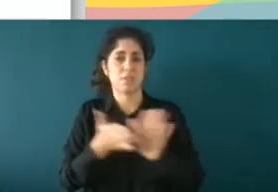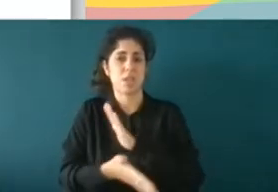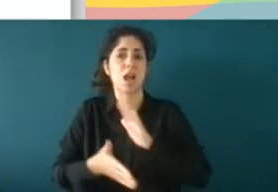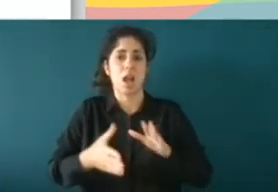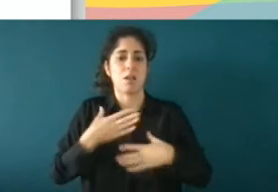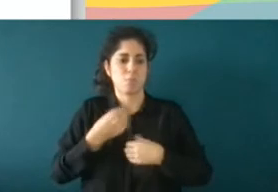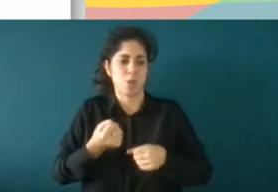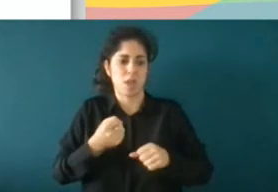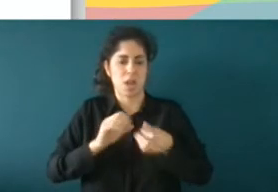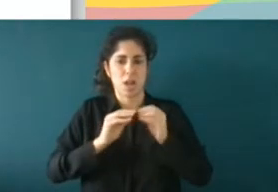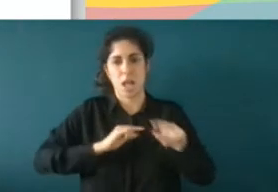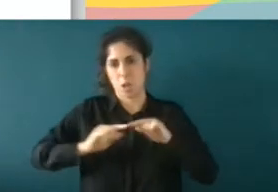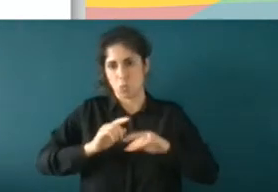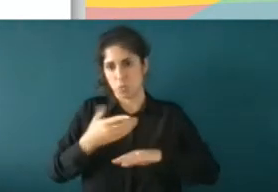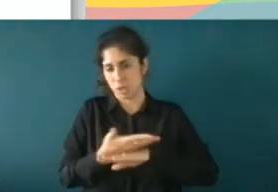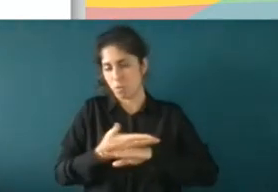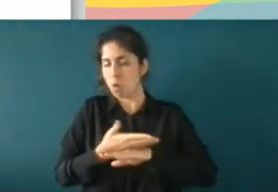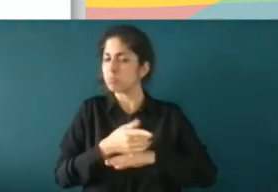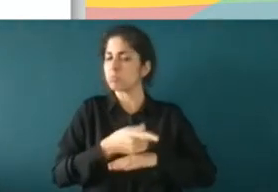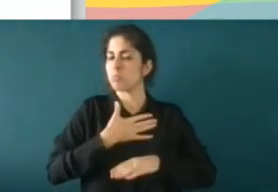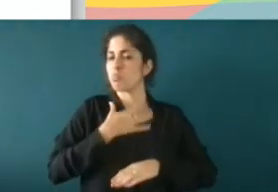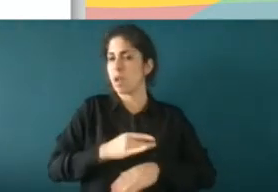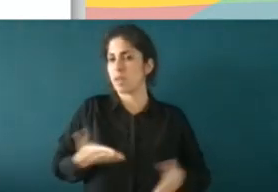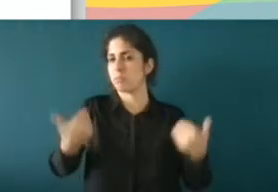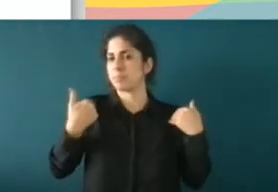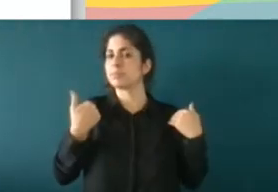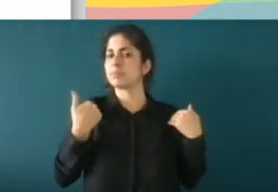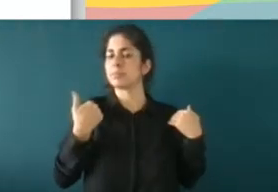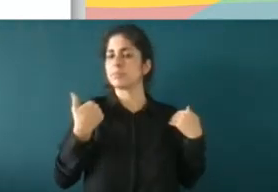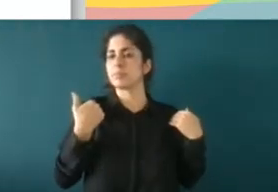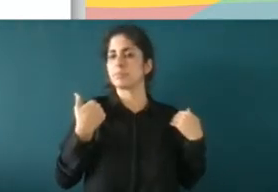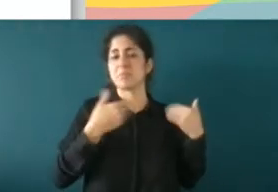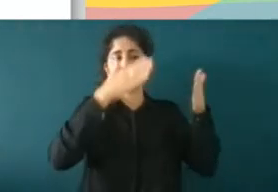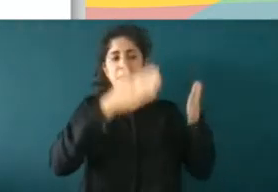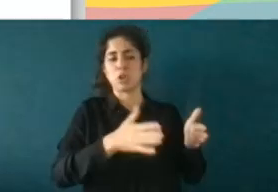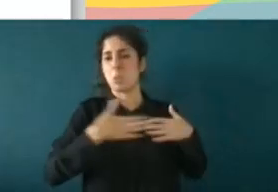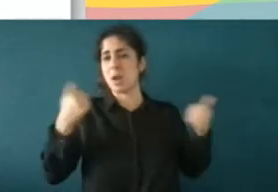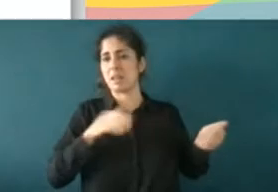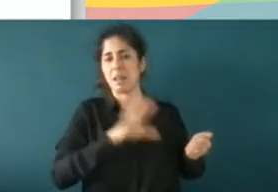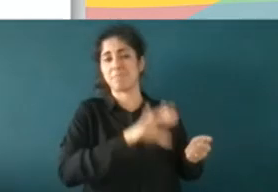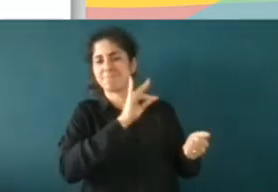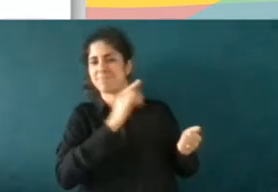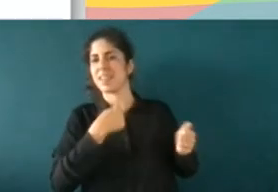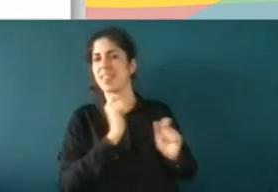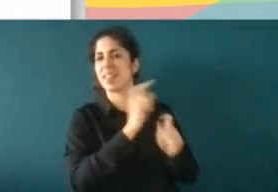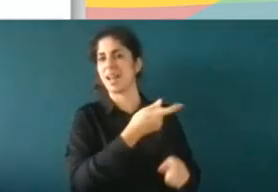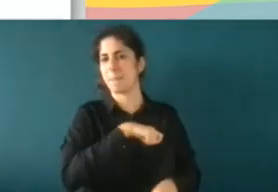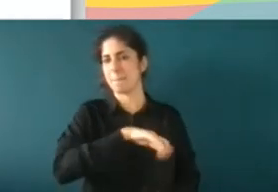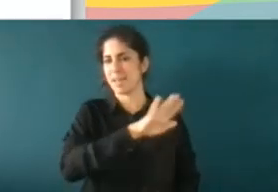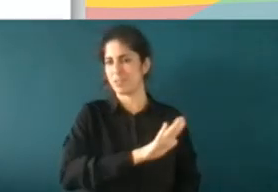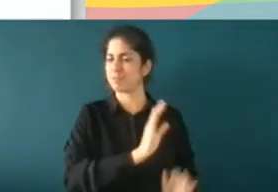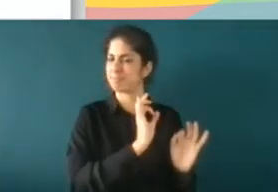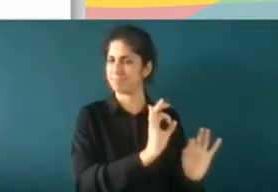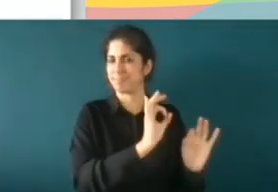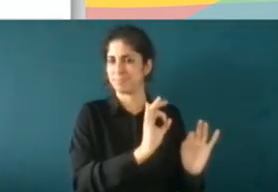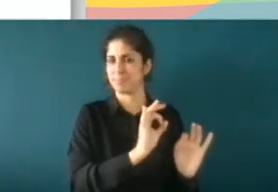tiene la competencia de concederle la nacionalidad española a una persona que ellos consideren es decir mañana me ven a mí y dicen bueno esta persona no